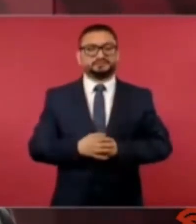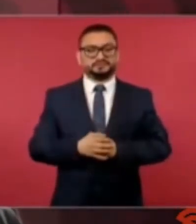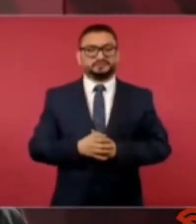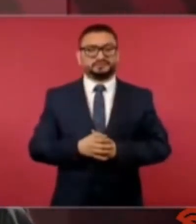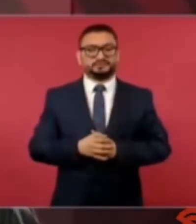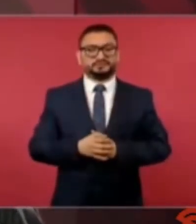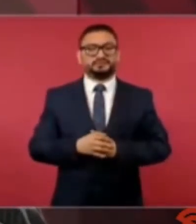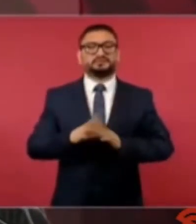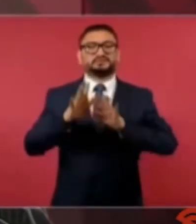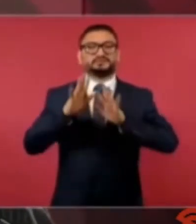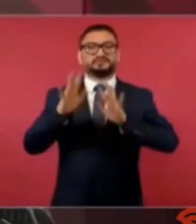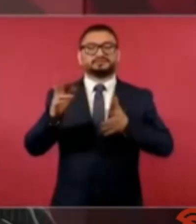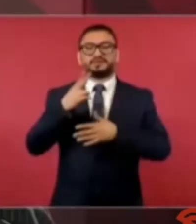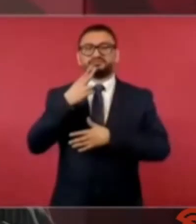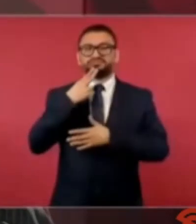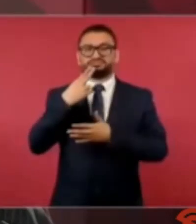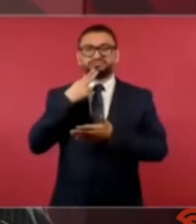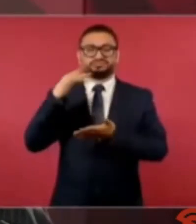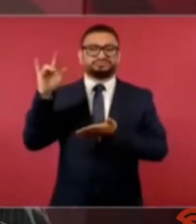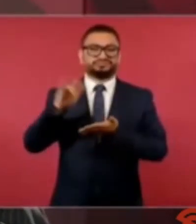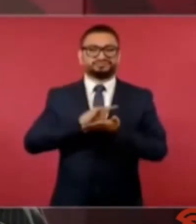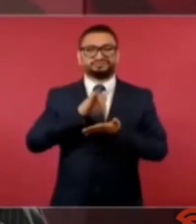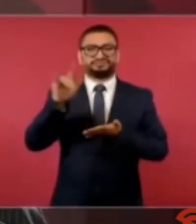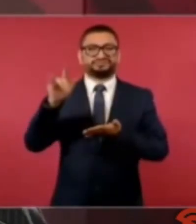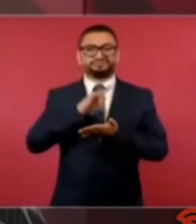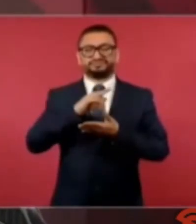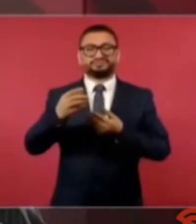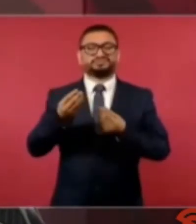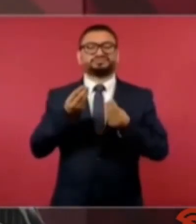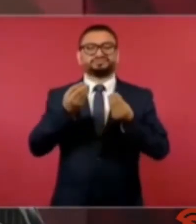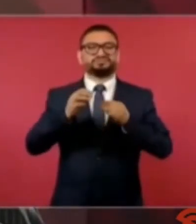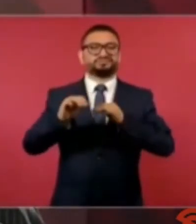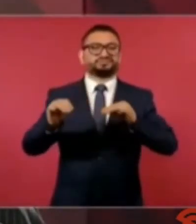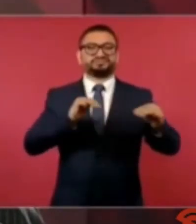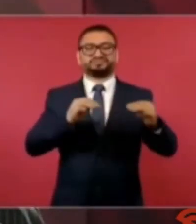y tiene mucho movimiento